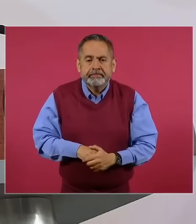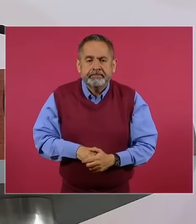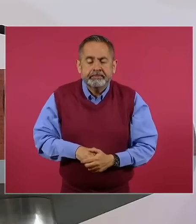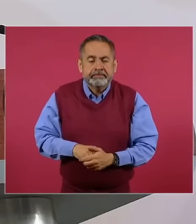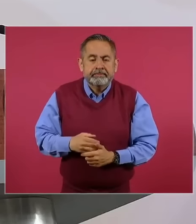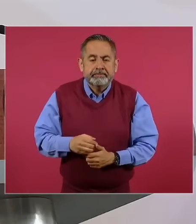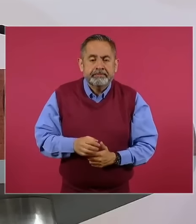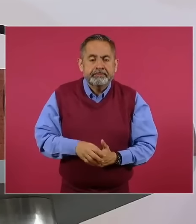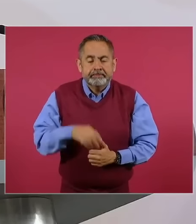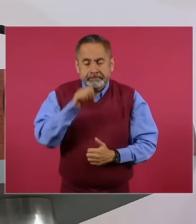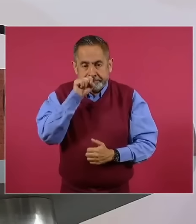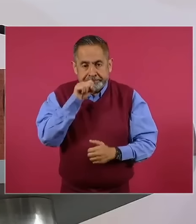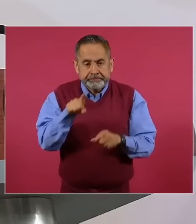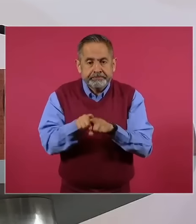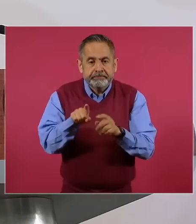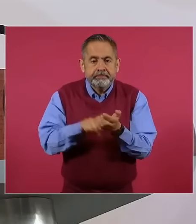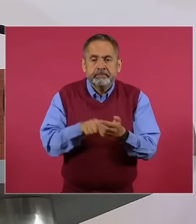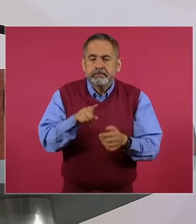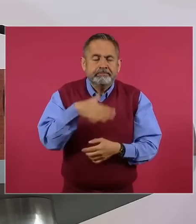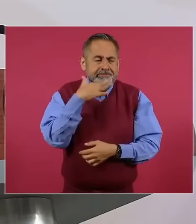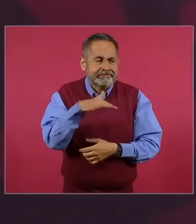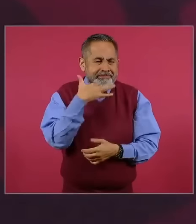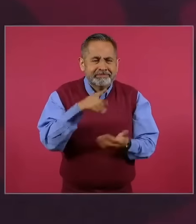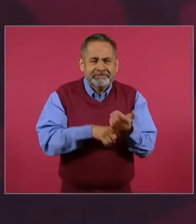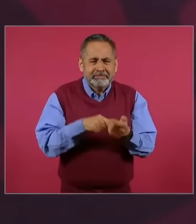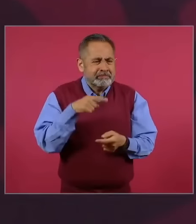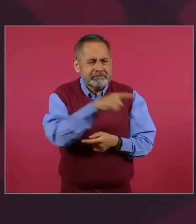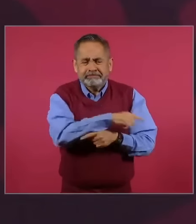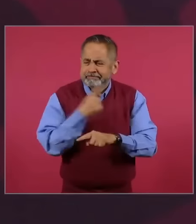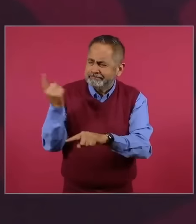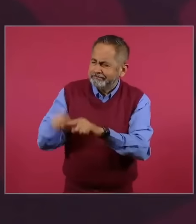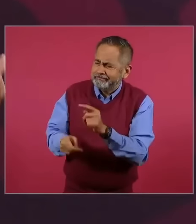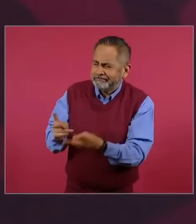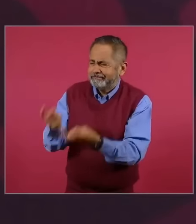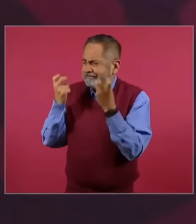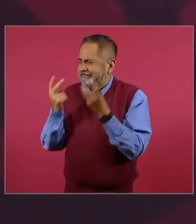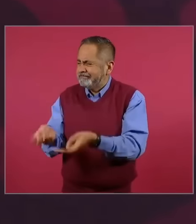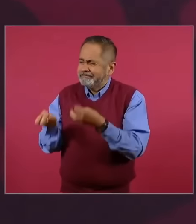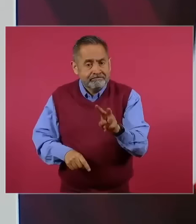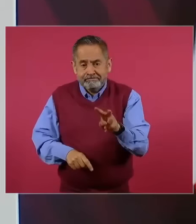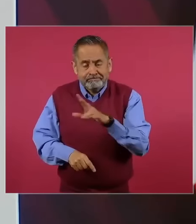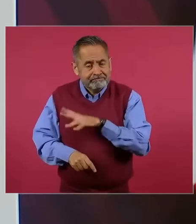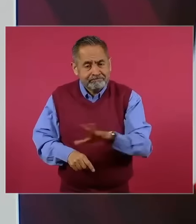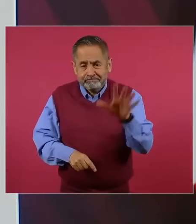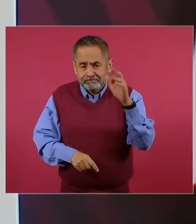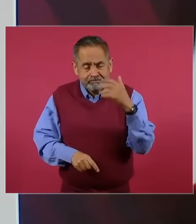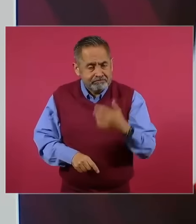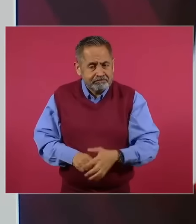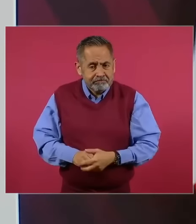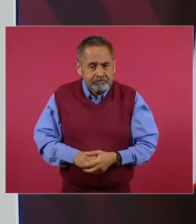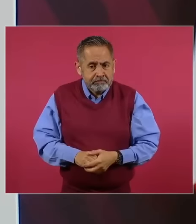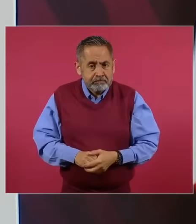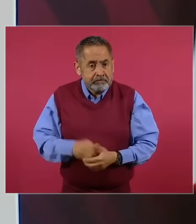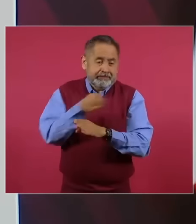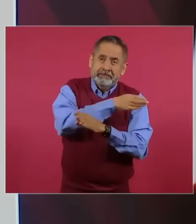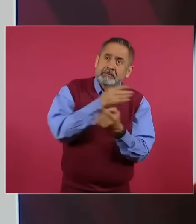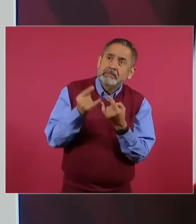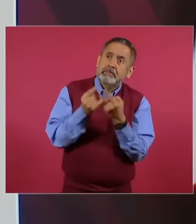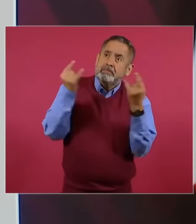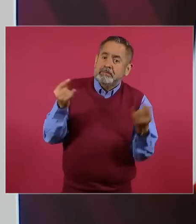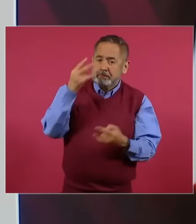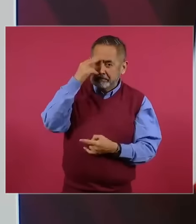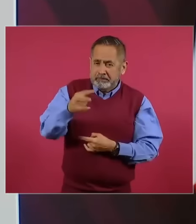y desde luego por la corrupción porque se dedicaron a saquear, es increíble pero nunca en la historia de México